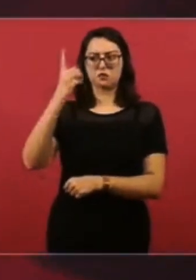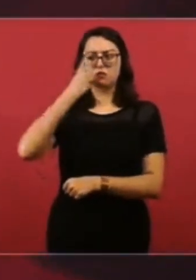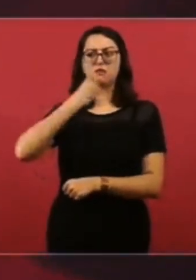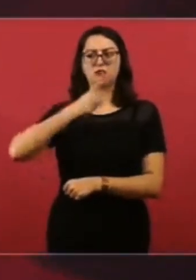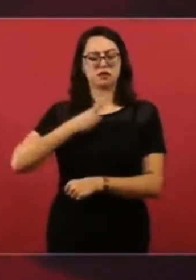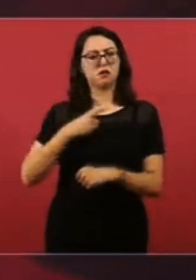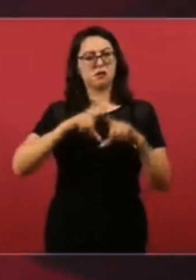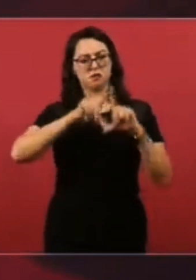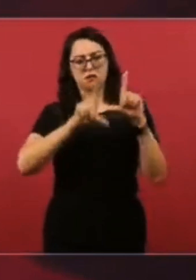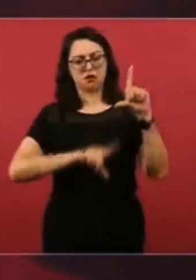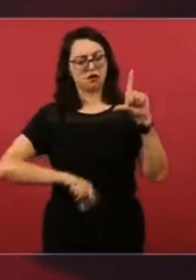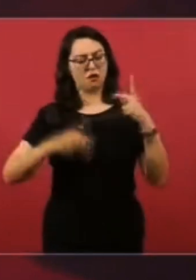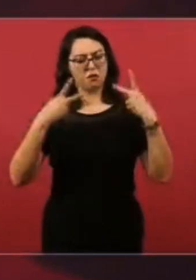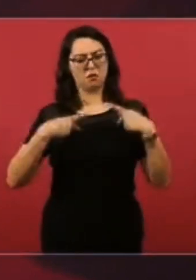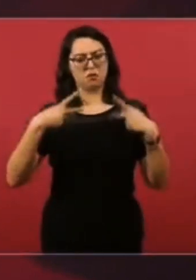México.